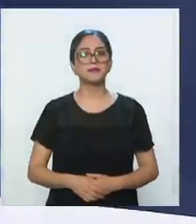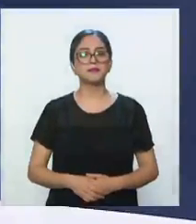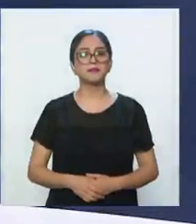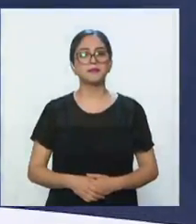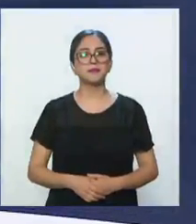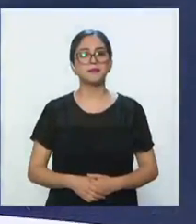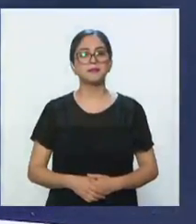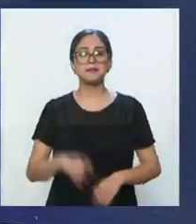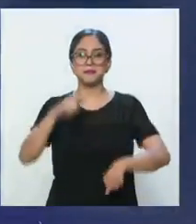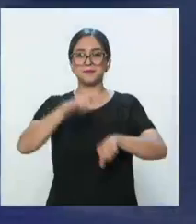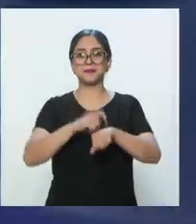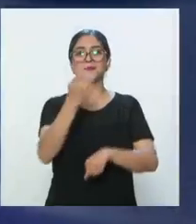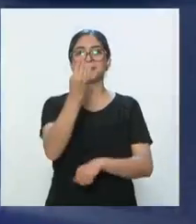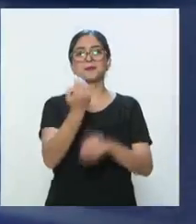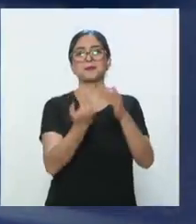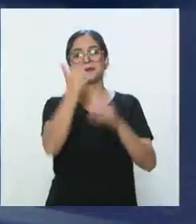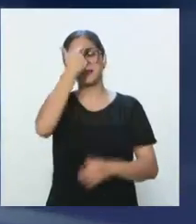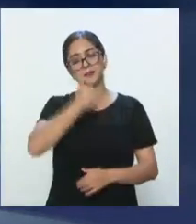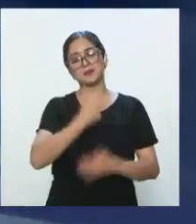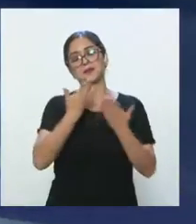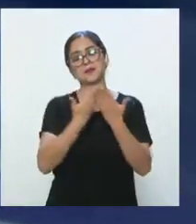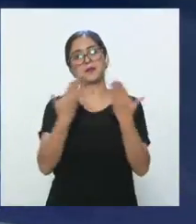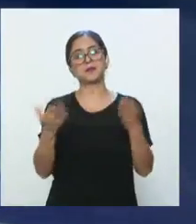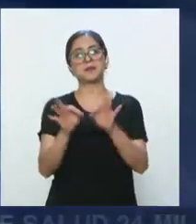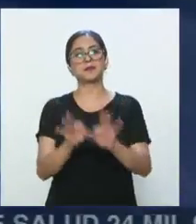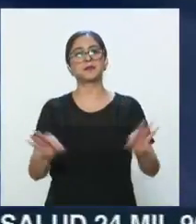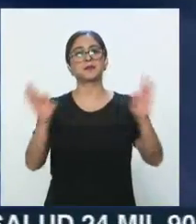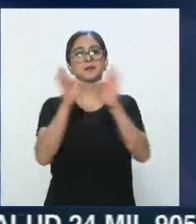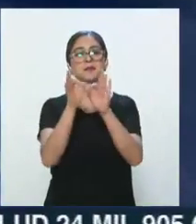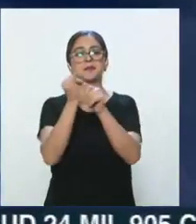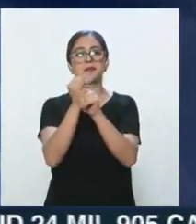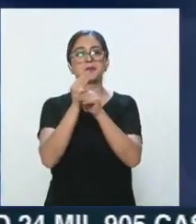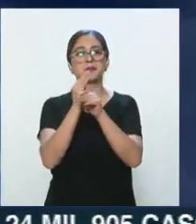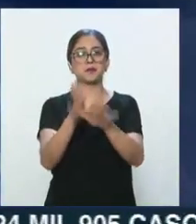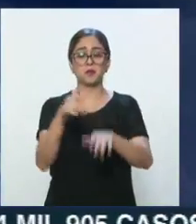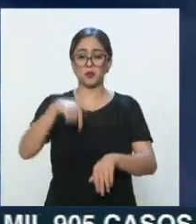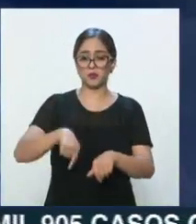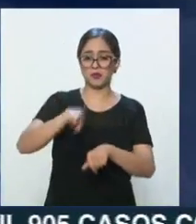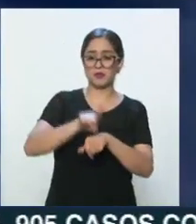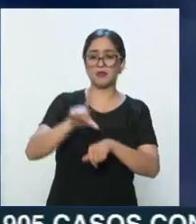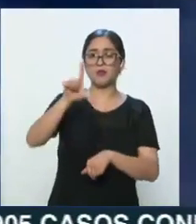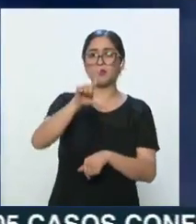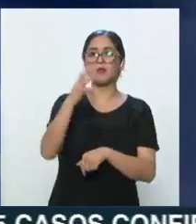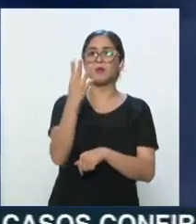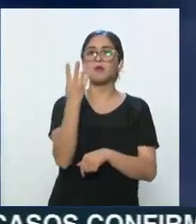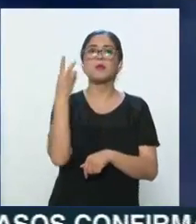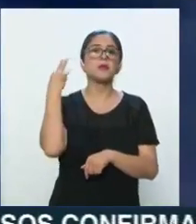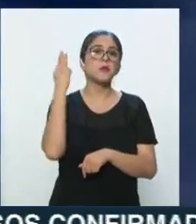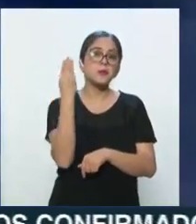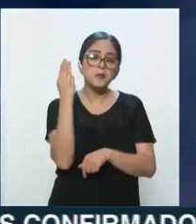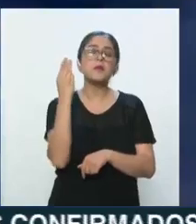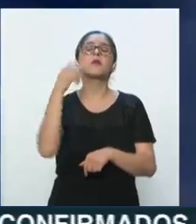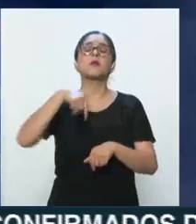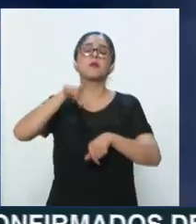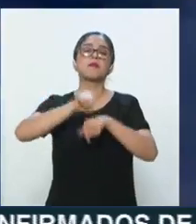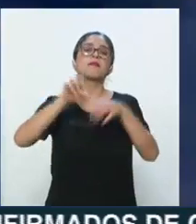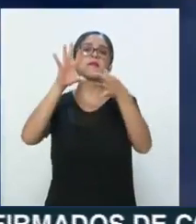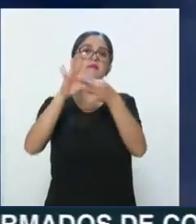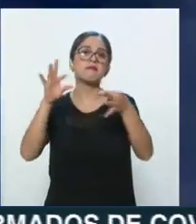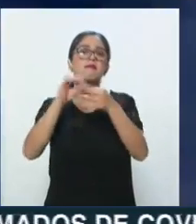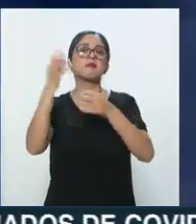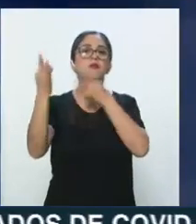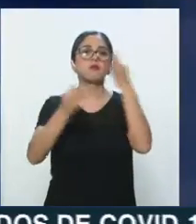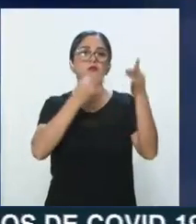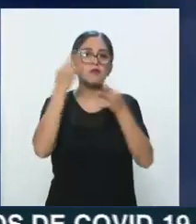Son las 9 de la noche, es hora de estar bien informados. Lunes 4 de mayo e iniciamos la semana con muchas noticias. Se amplía el